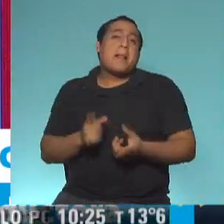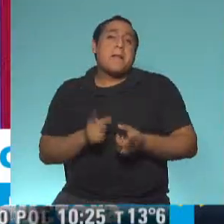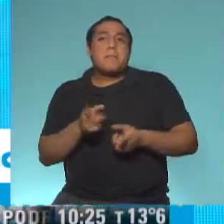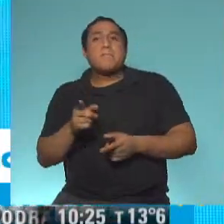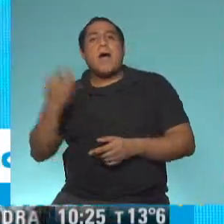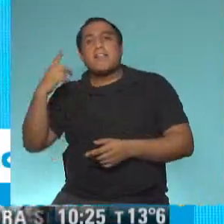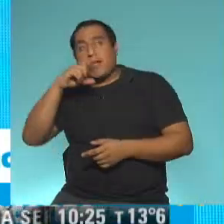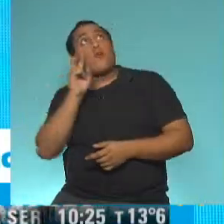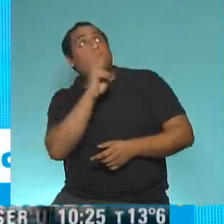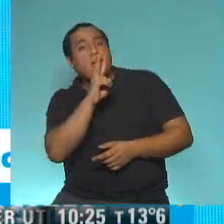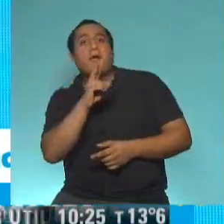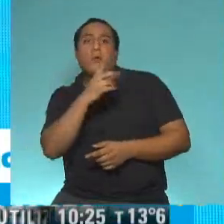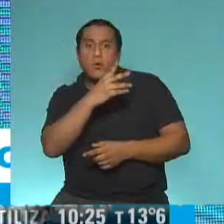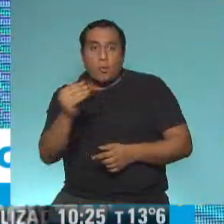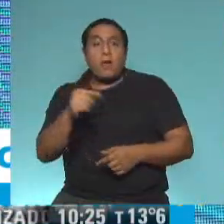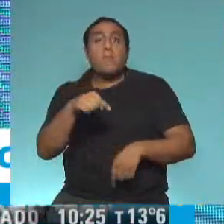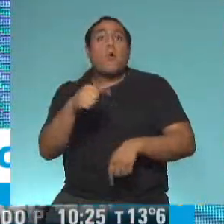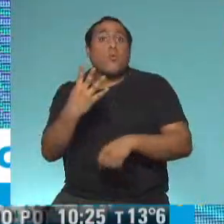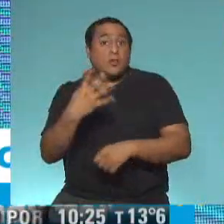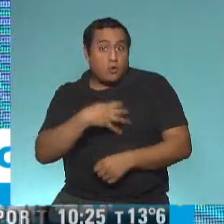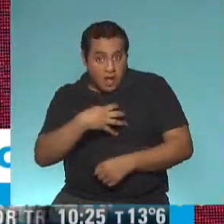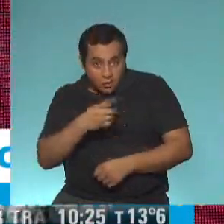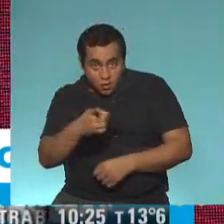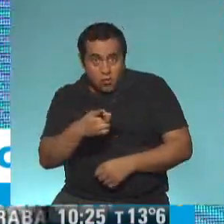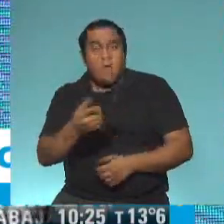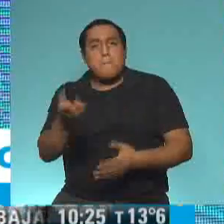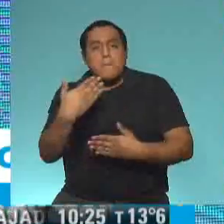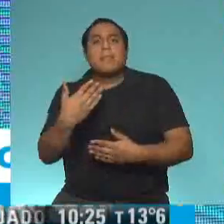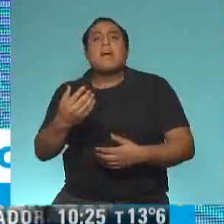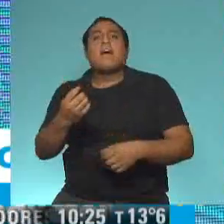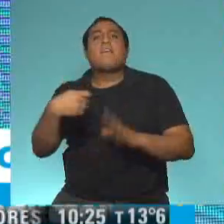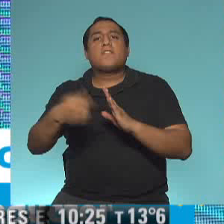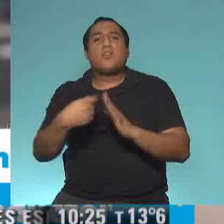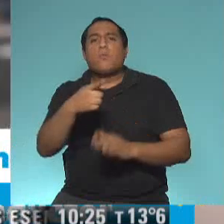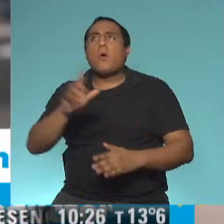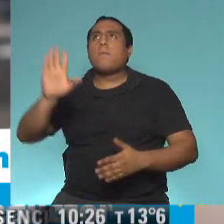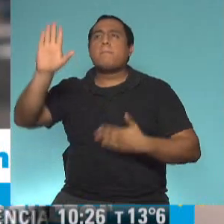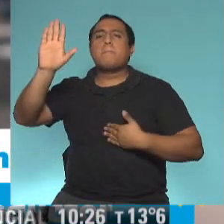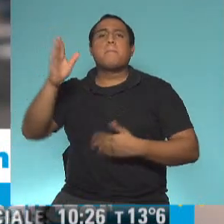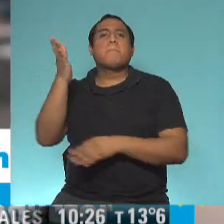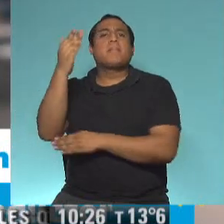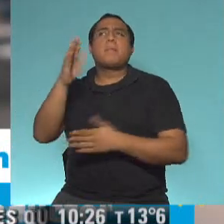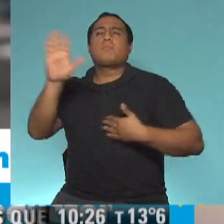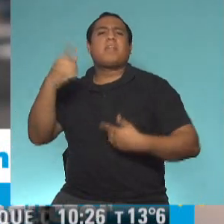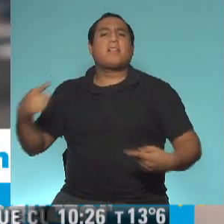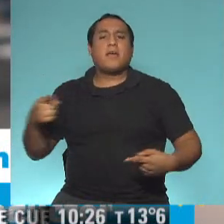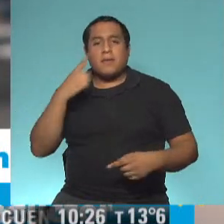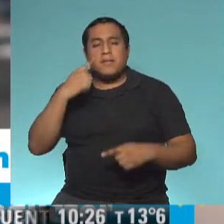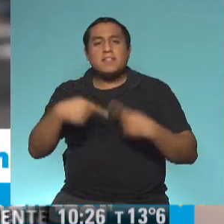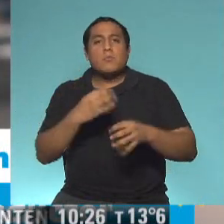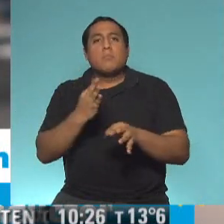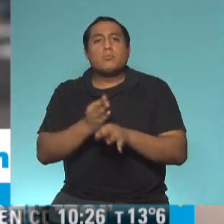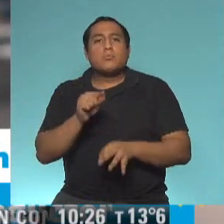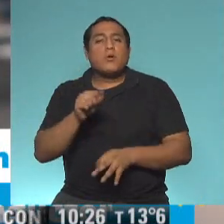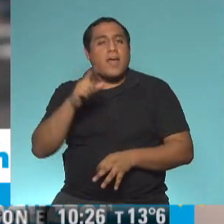Manuel Belgrano. Y si estás en cuarto grado. Mandanos un video contándonos qué le prometerías a la bandera. A seguimos.educando